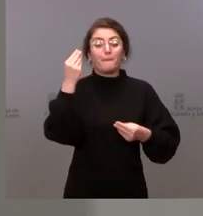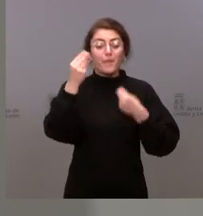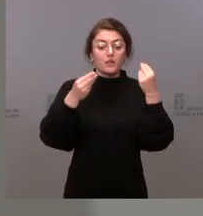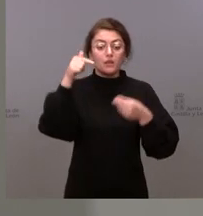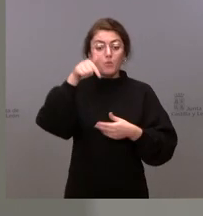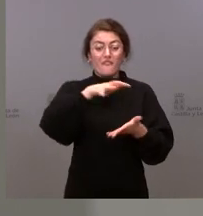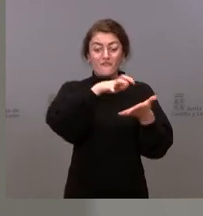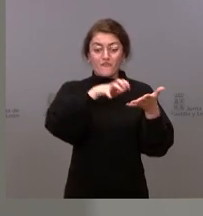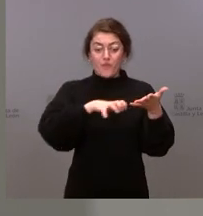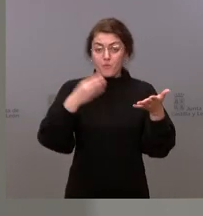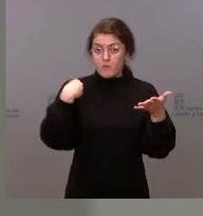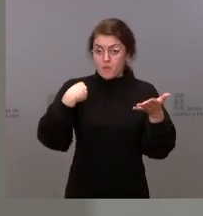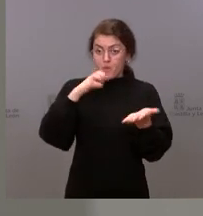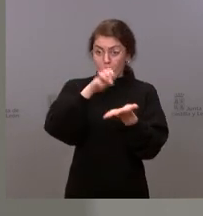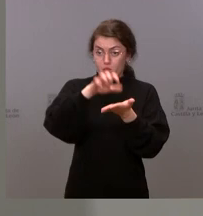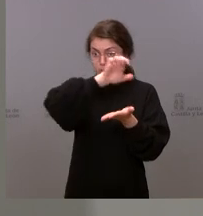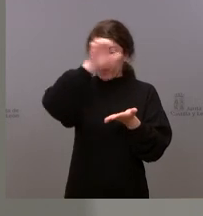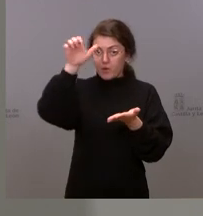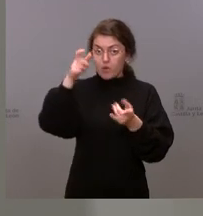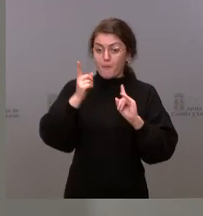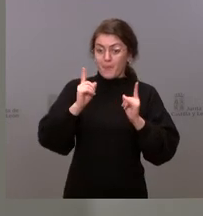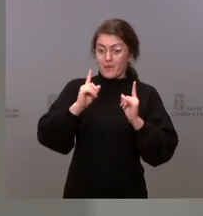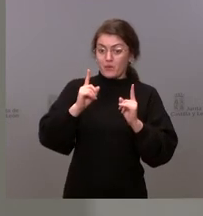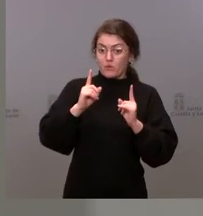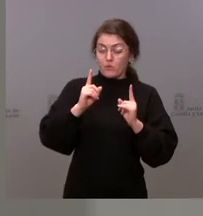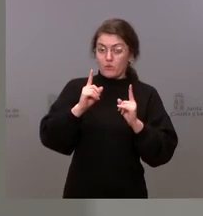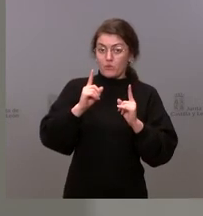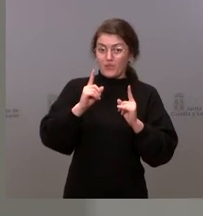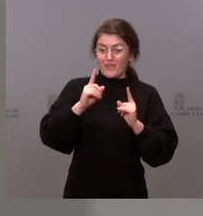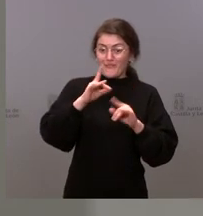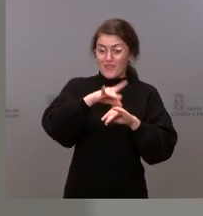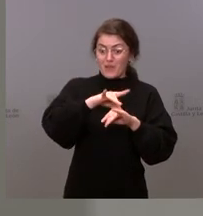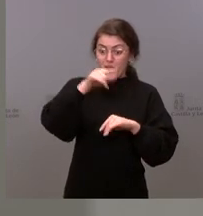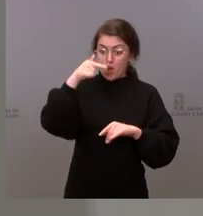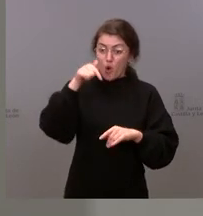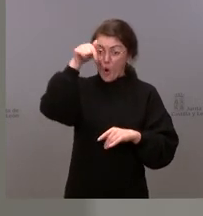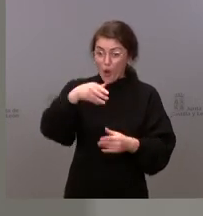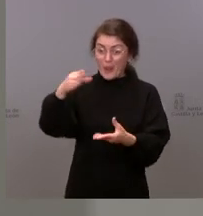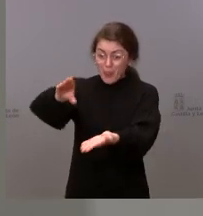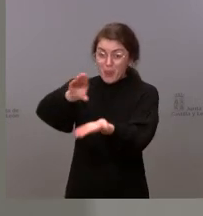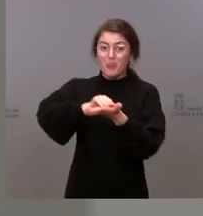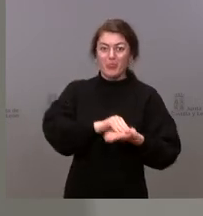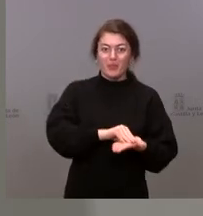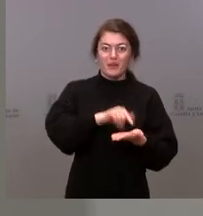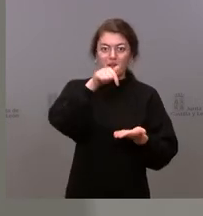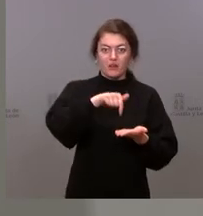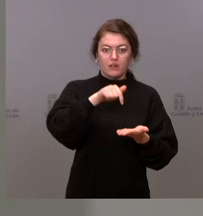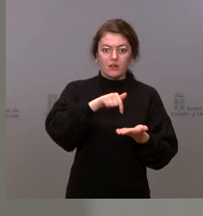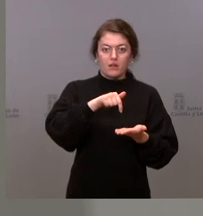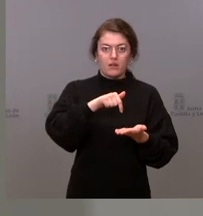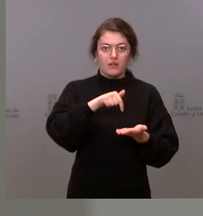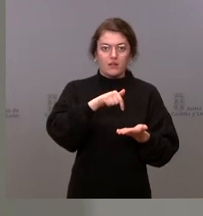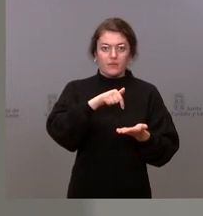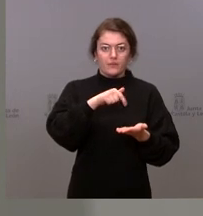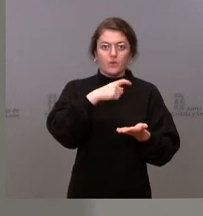Europeo de Protección de Enfermedades, que ha llegado hoy al Consejo Interterritorial de Salud Pública, tiene que producir